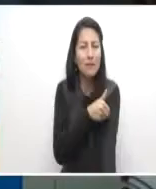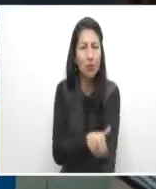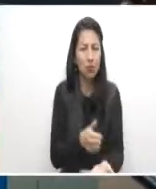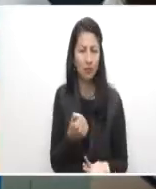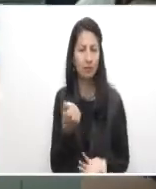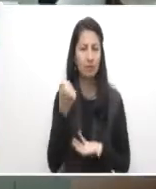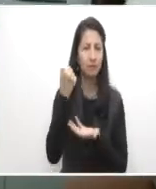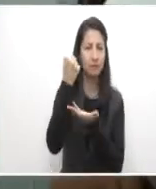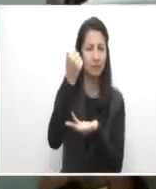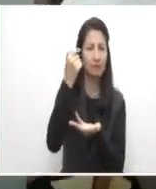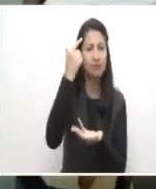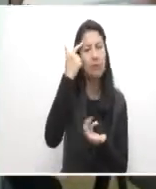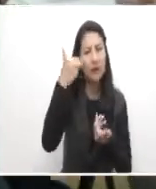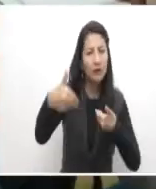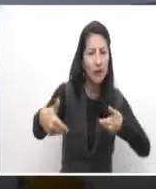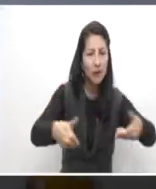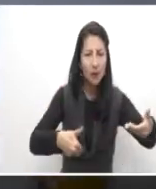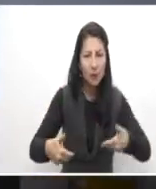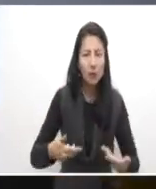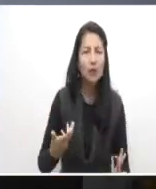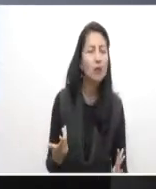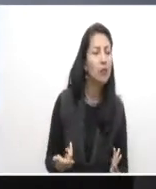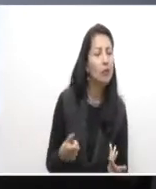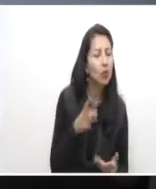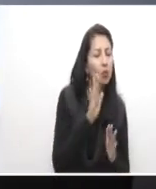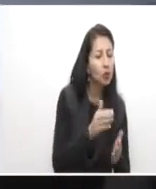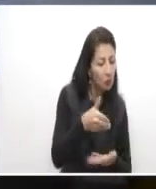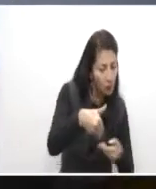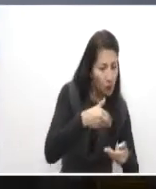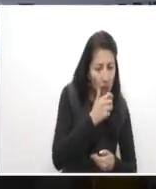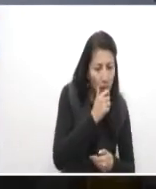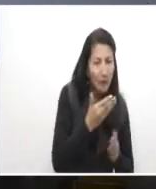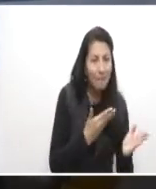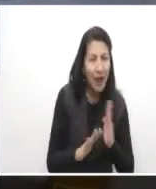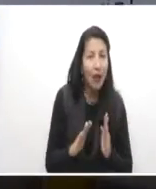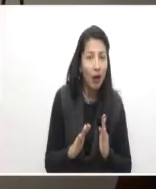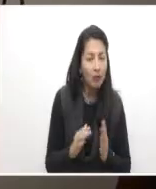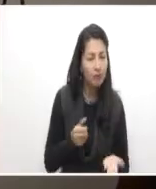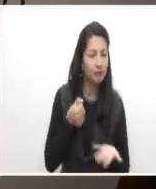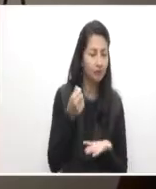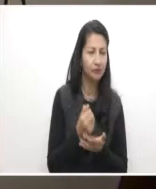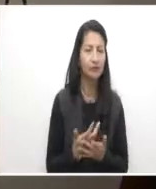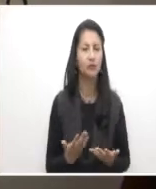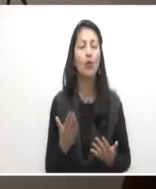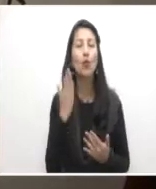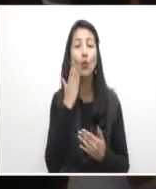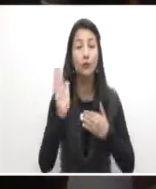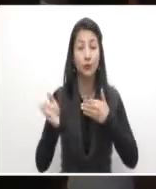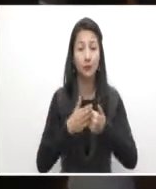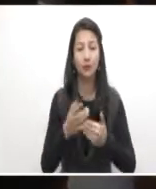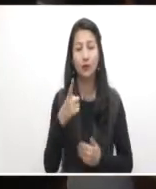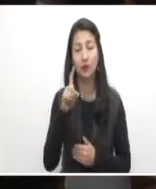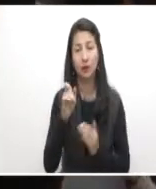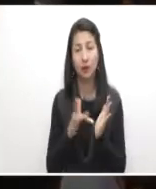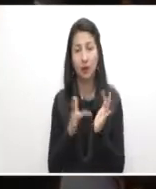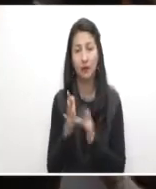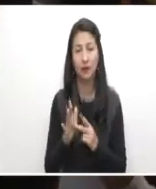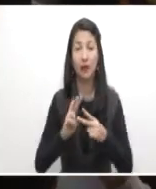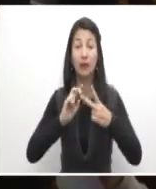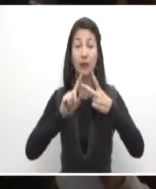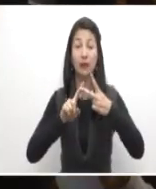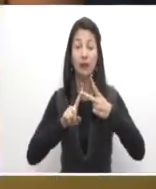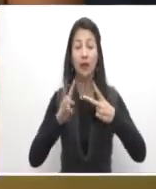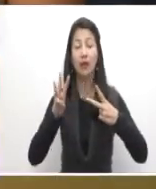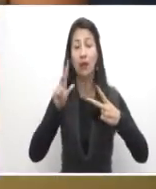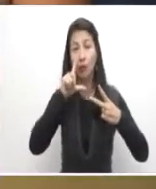de pesos para financiar planes de negocio en todo el territorio. Convocatoria que tendrá dos cierres, el primero el 16 de abril y el segundo